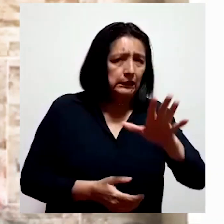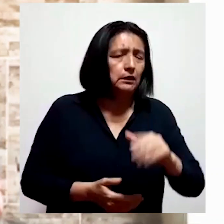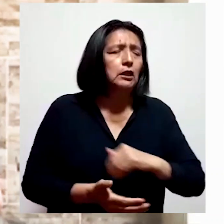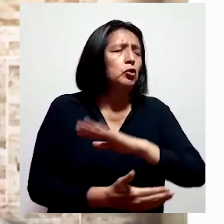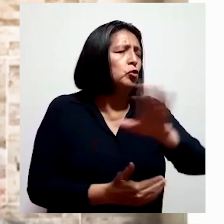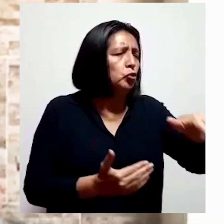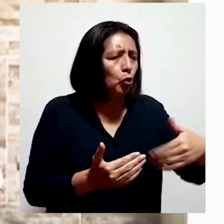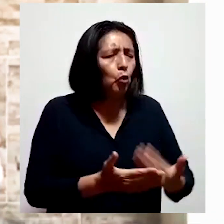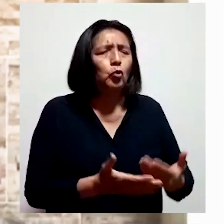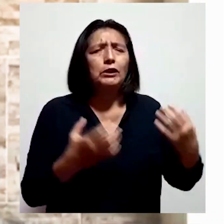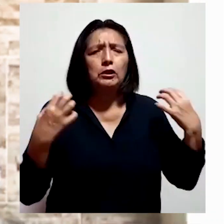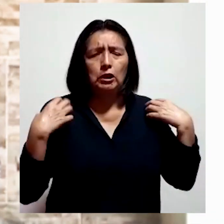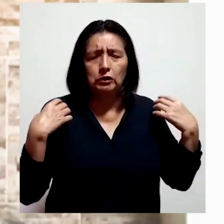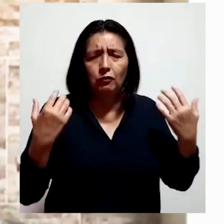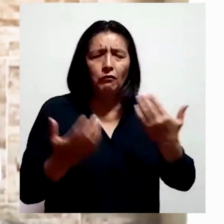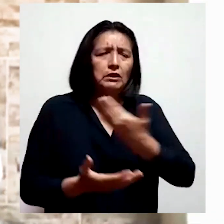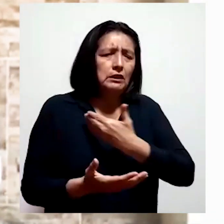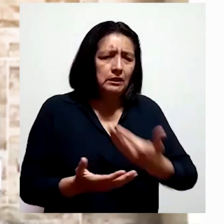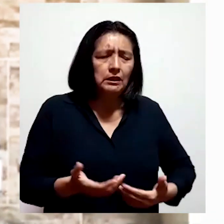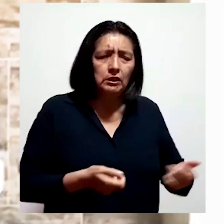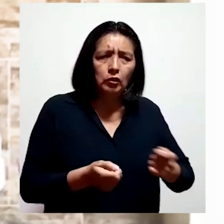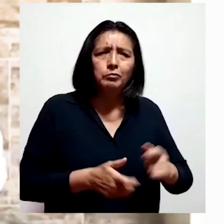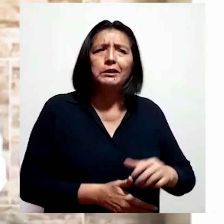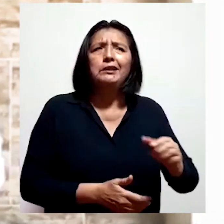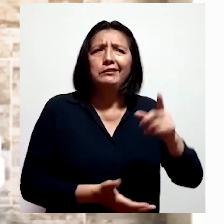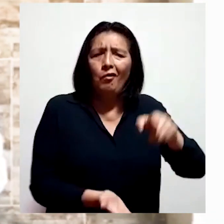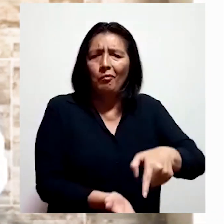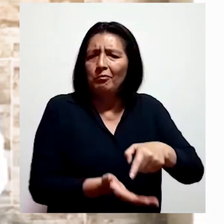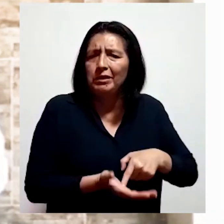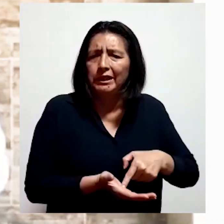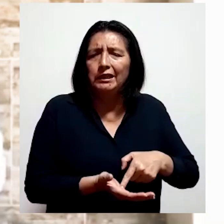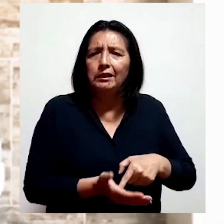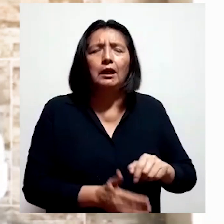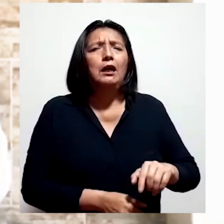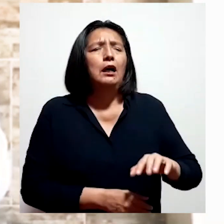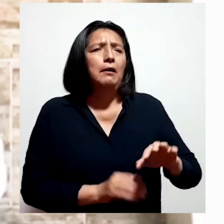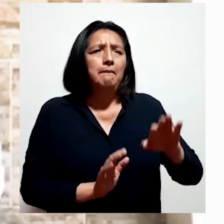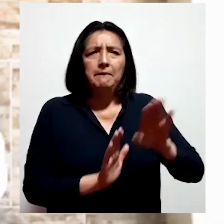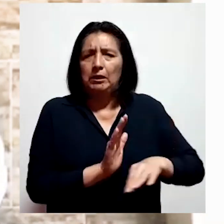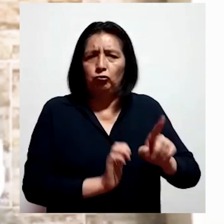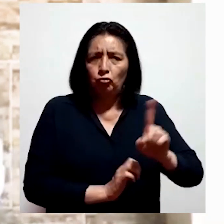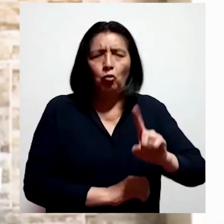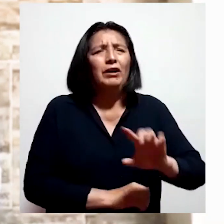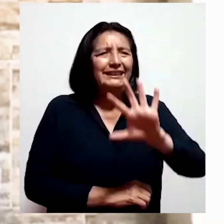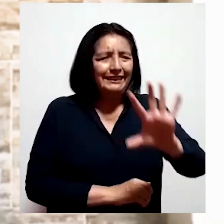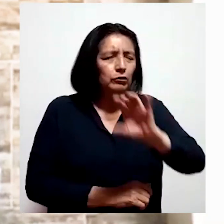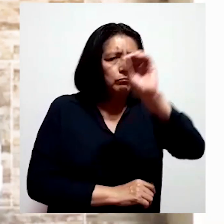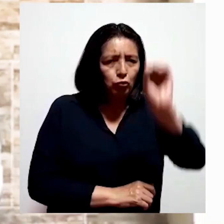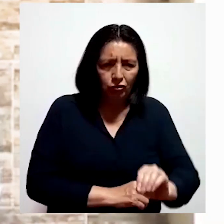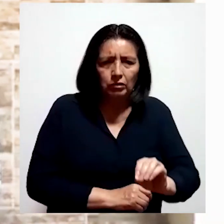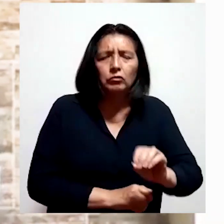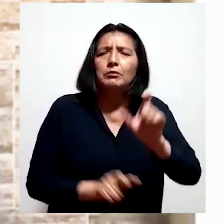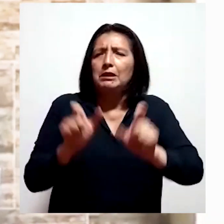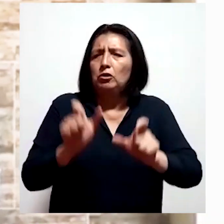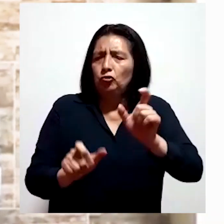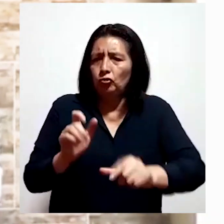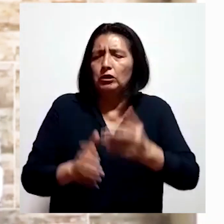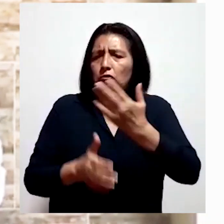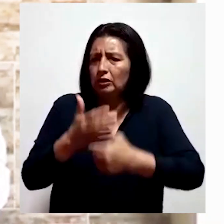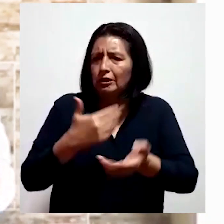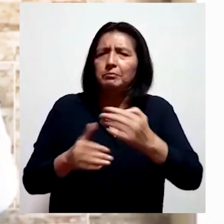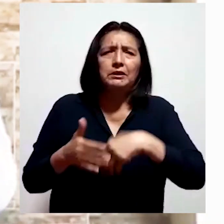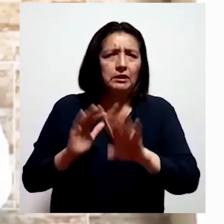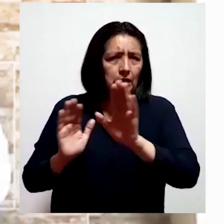públicas tienen la obligación de contratar a no menos del 5% del total de su planilla a personas con